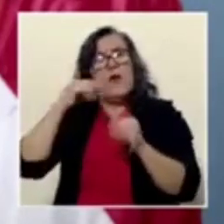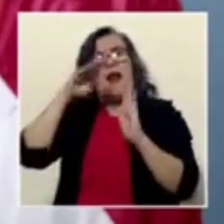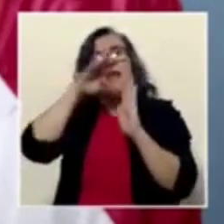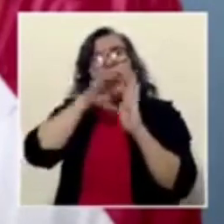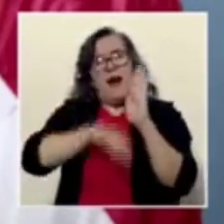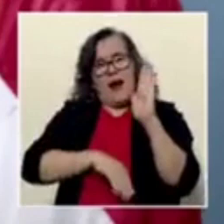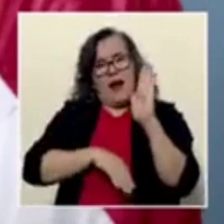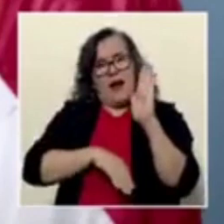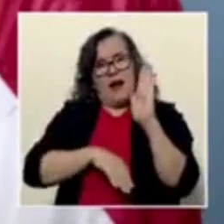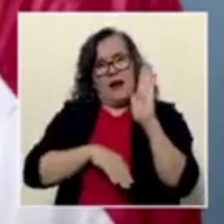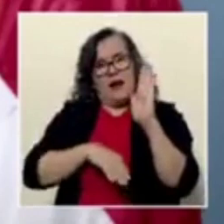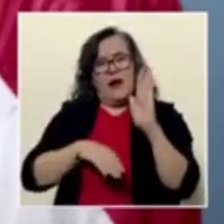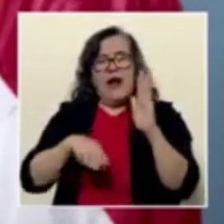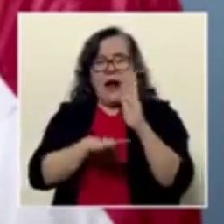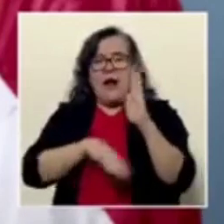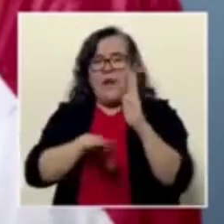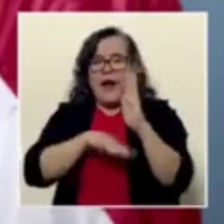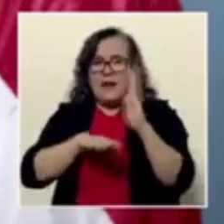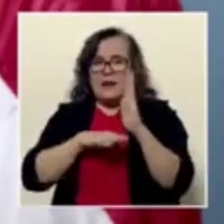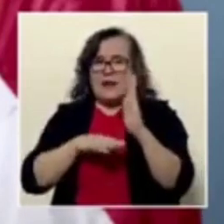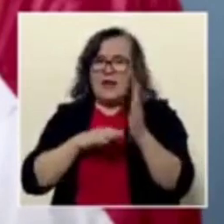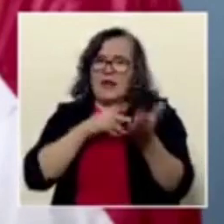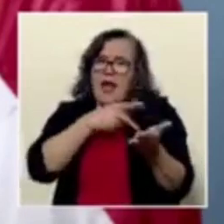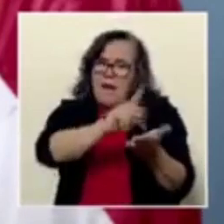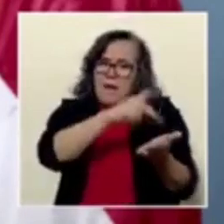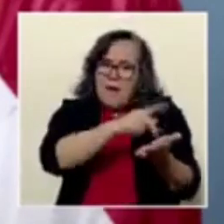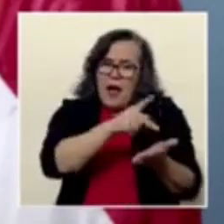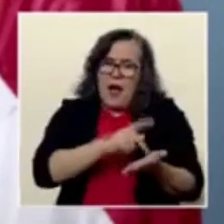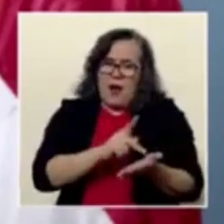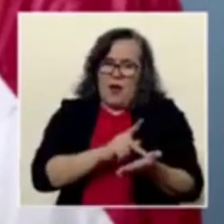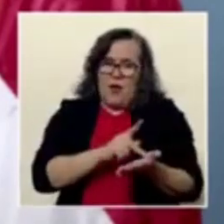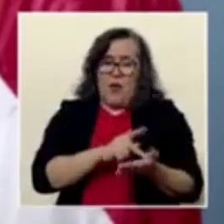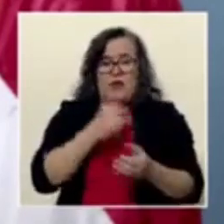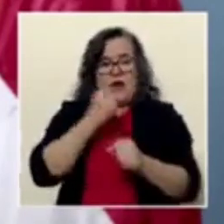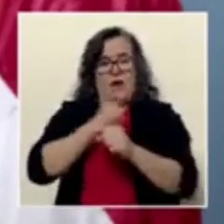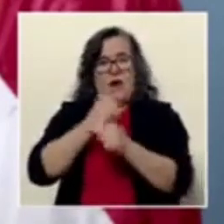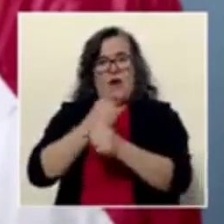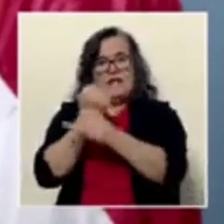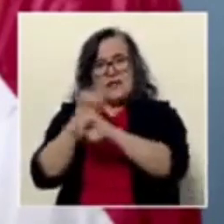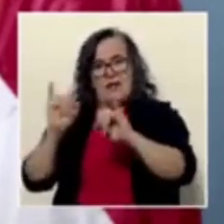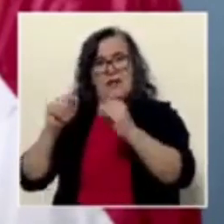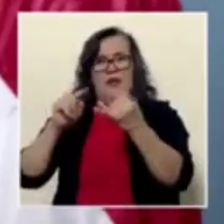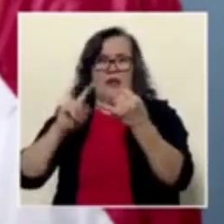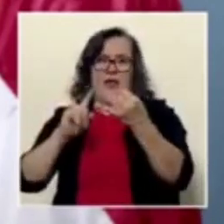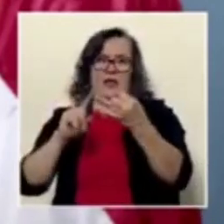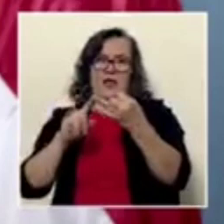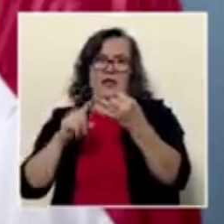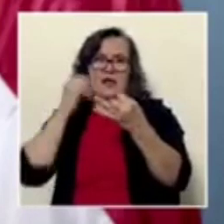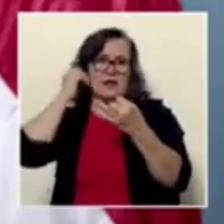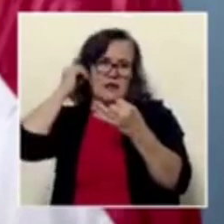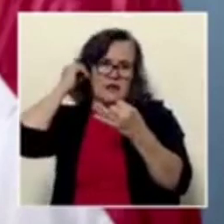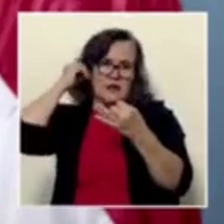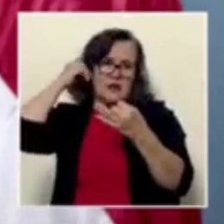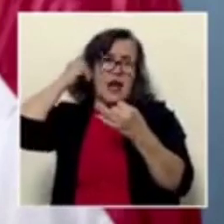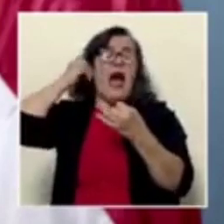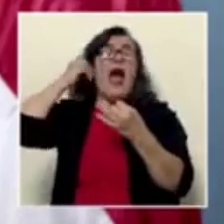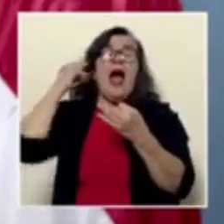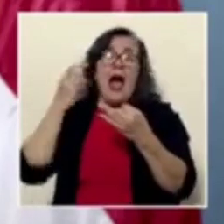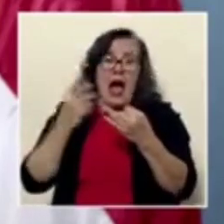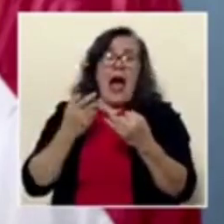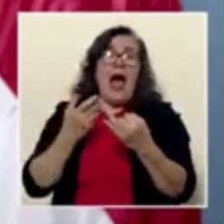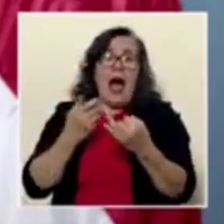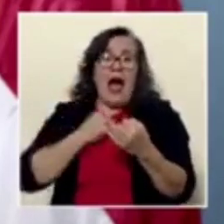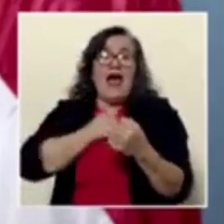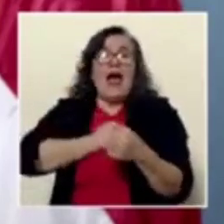mínima contributiva en los trabajadores independientes, perdóname, la condonación